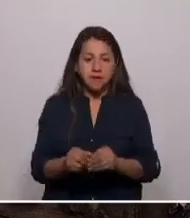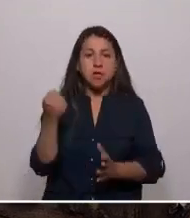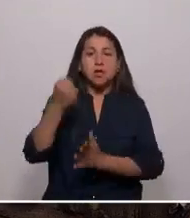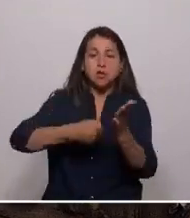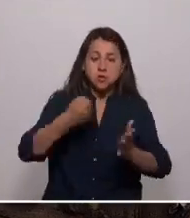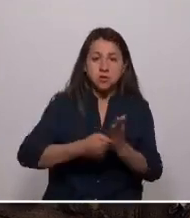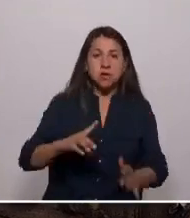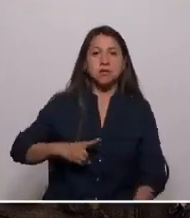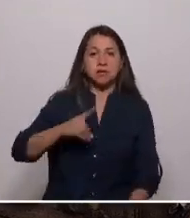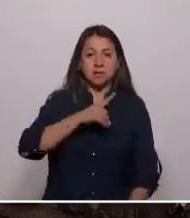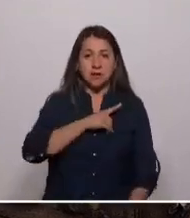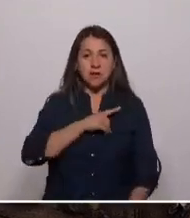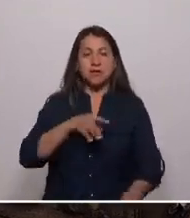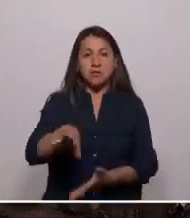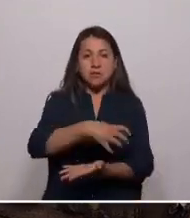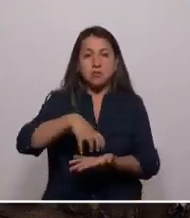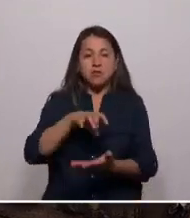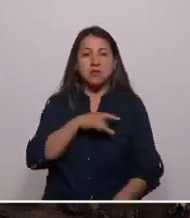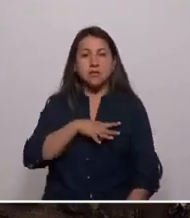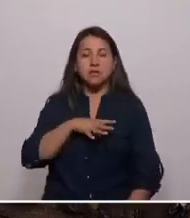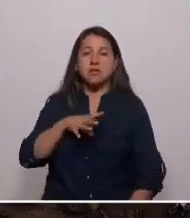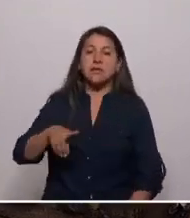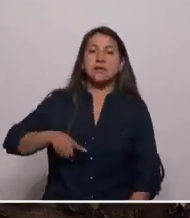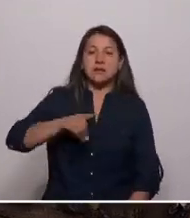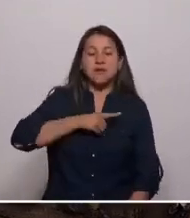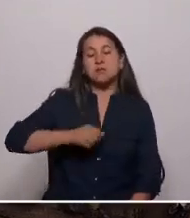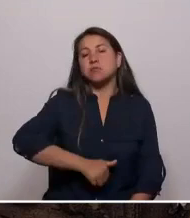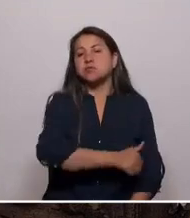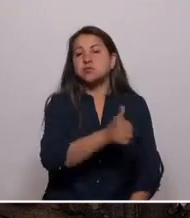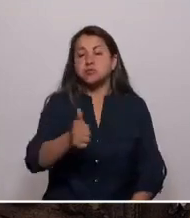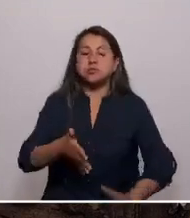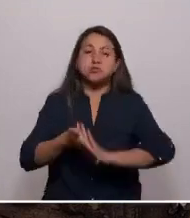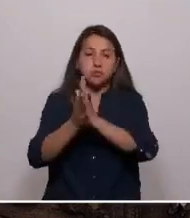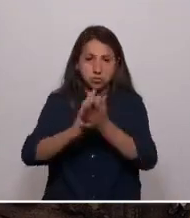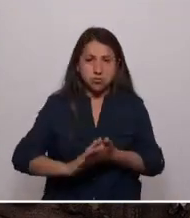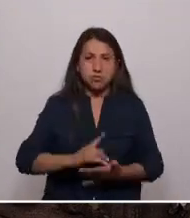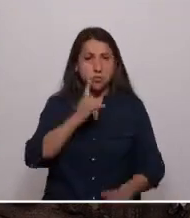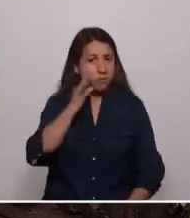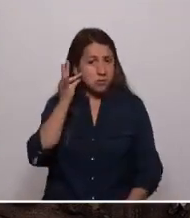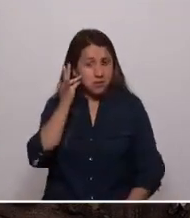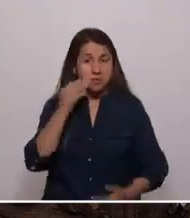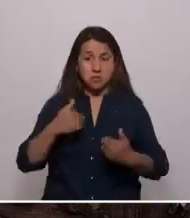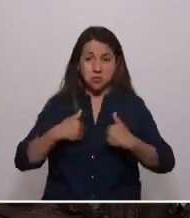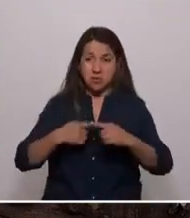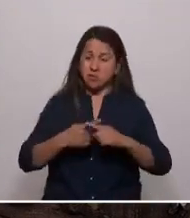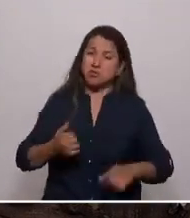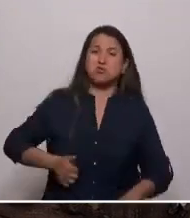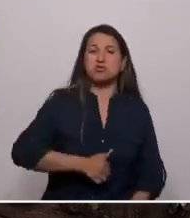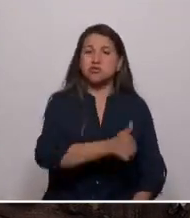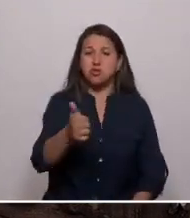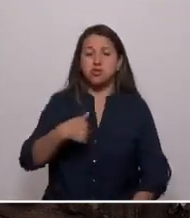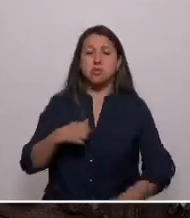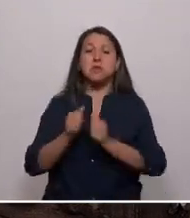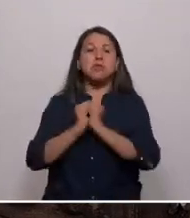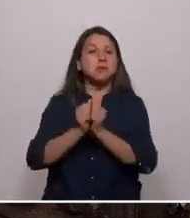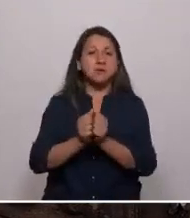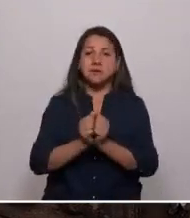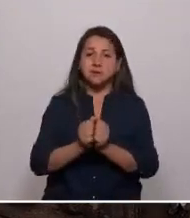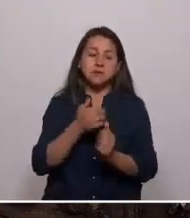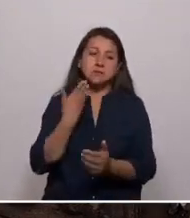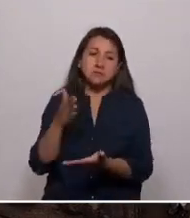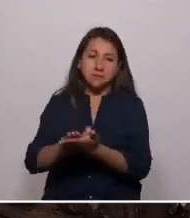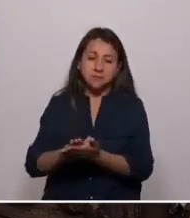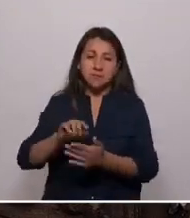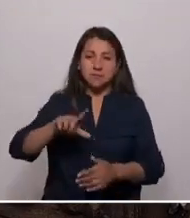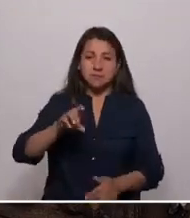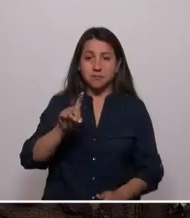por la dignidad de los pueblos de Chile. Por la dignidad de todos, todas y todes. Por mí y por todos mis compañeros que ya no están. Gladys,